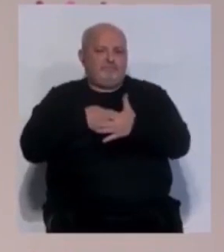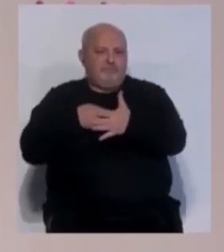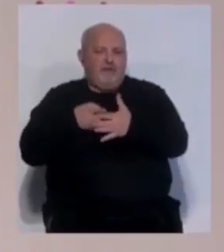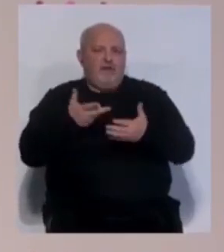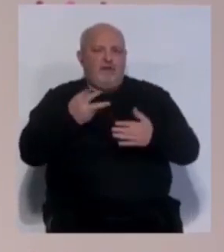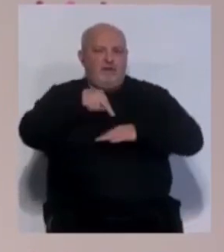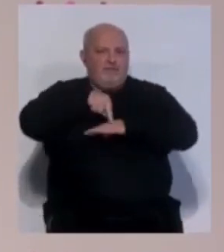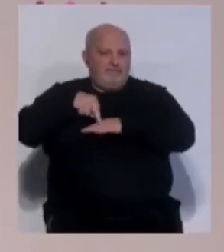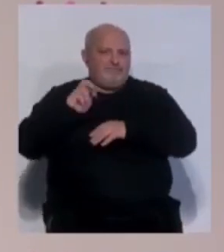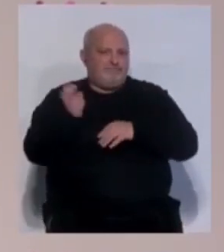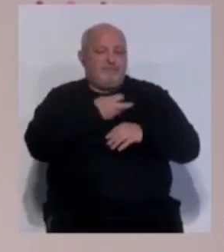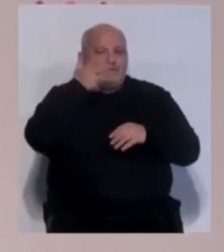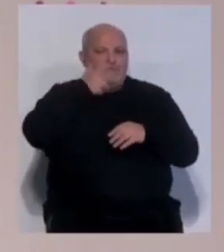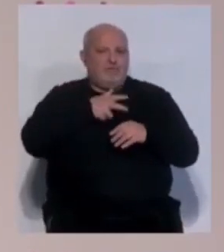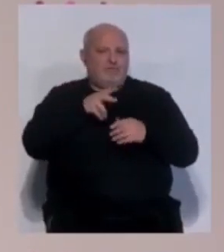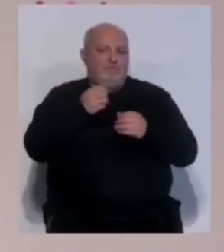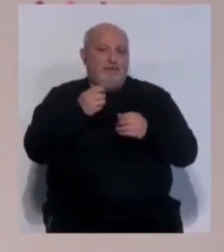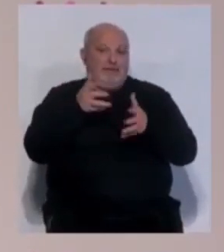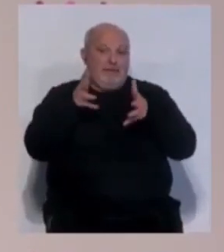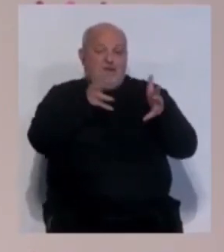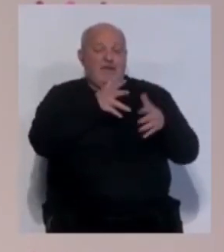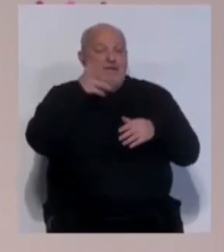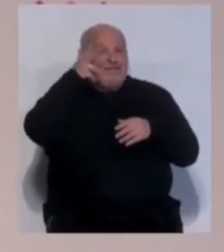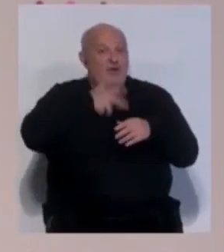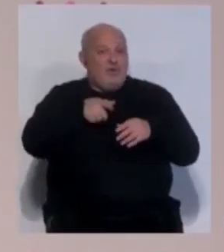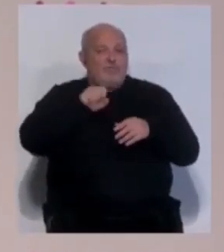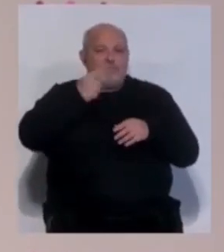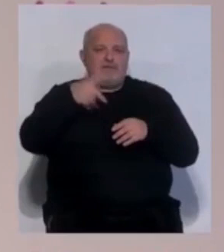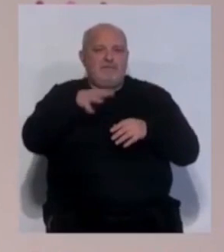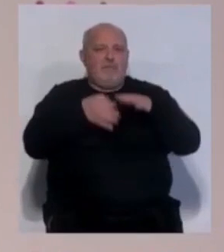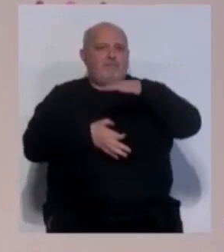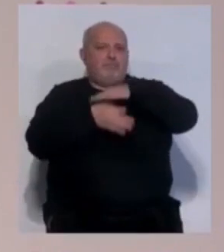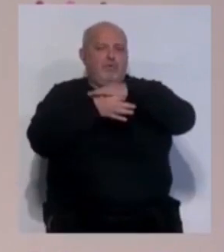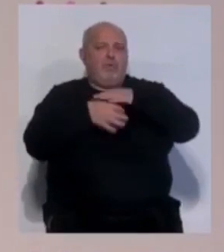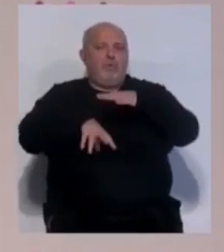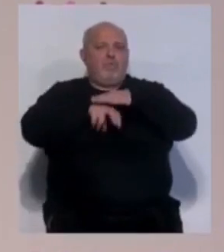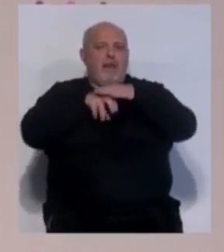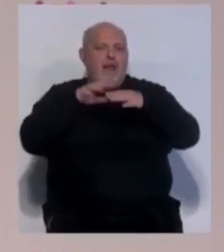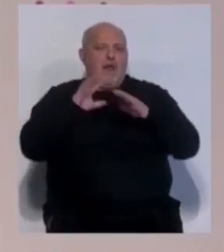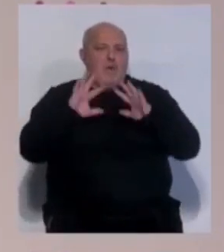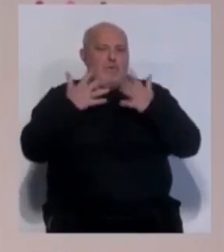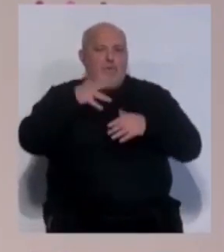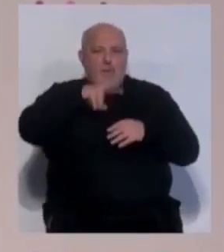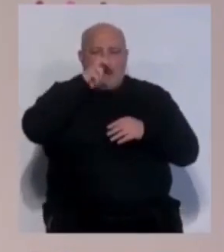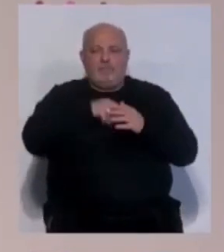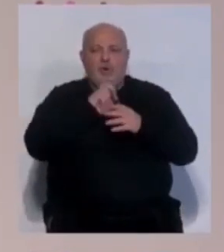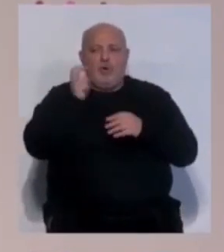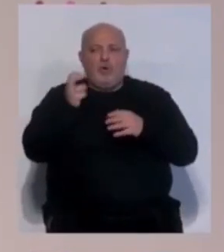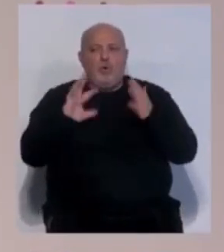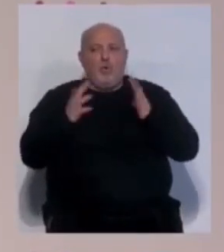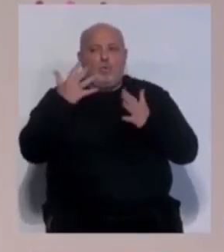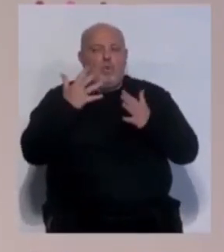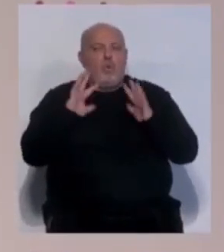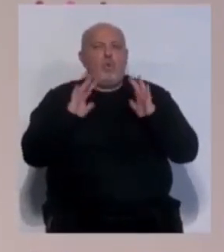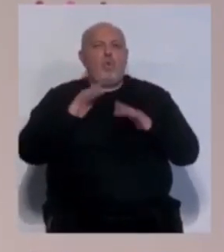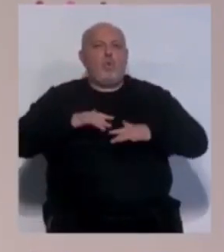Pegadores, estufas y demás, y el salón es sitio muy competitivo. Entonces, el salón sería un buen sitio para colocar un detector de incendio. ¿El de humo o el de